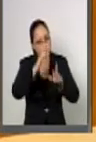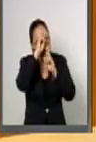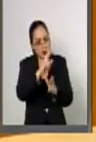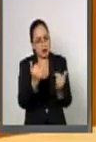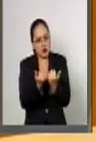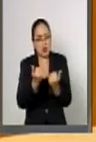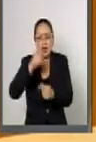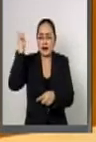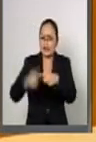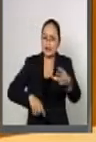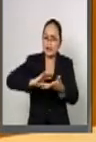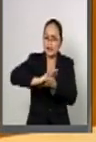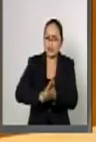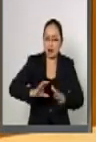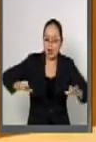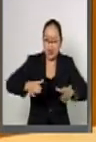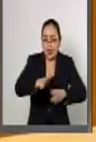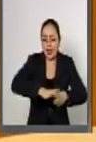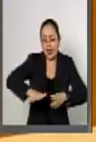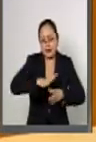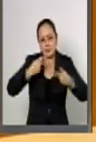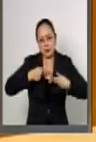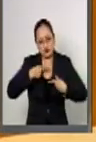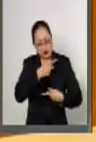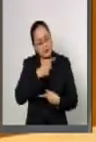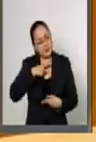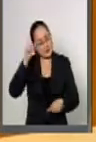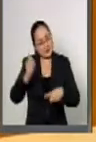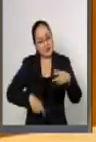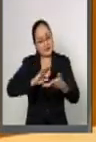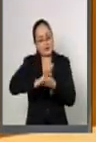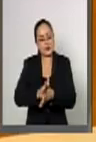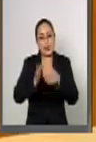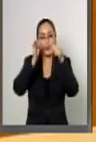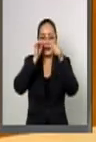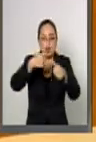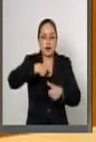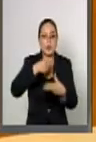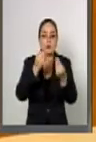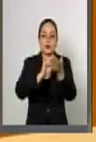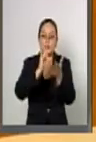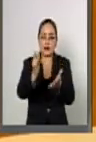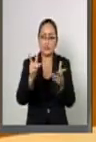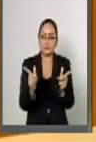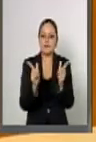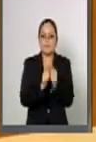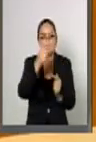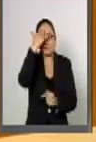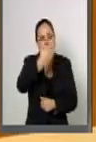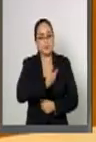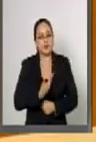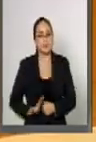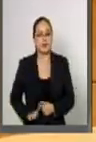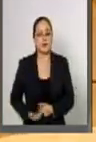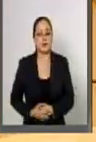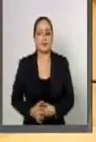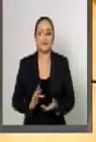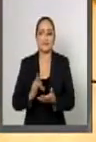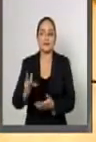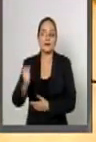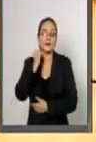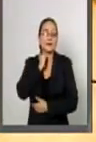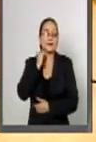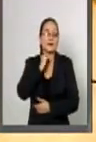discriminación a este sector poblacional por su atención muchas gracias es cuanto señor presidente gracias